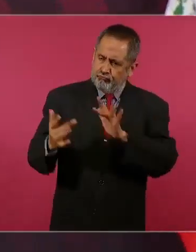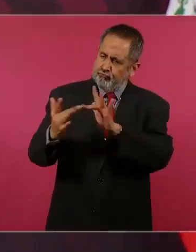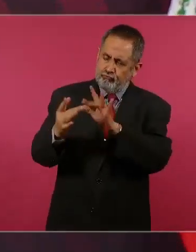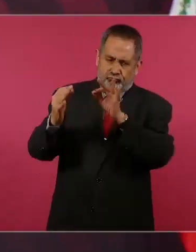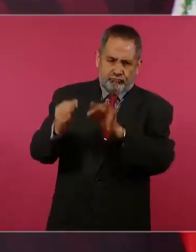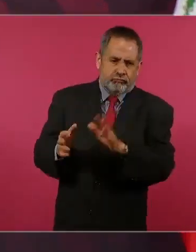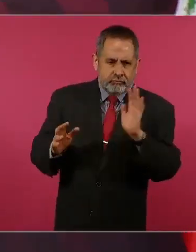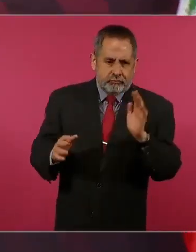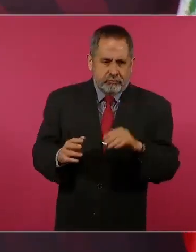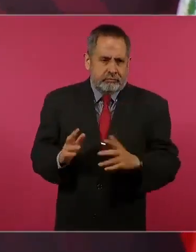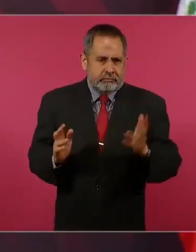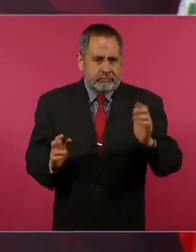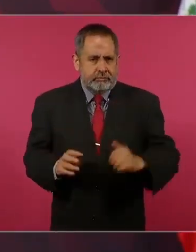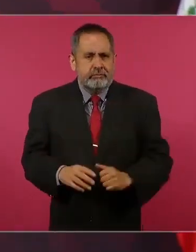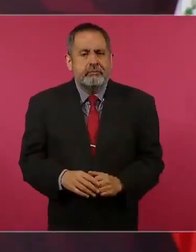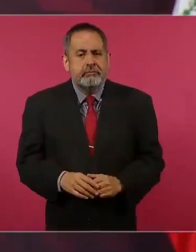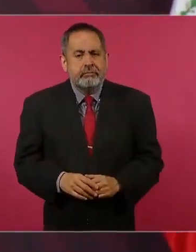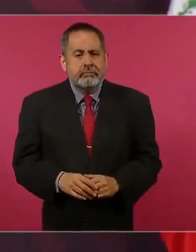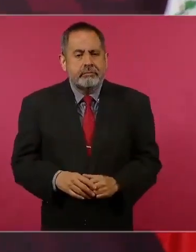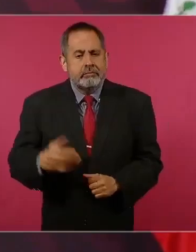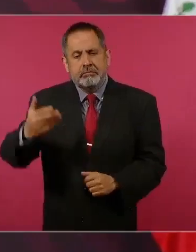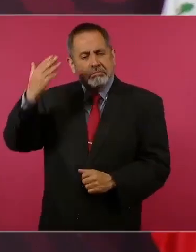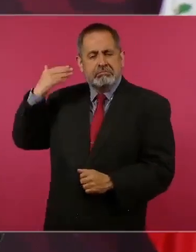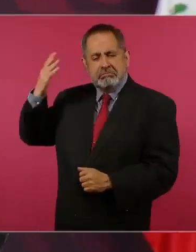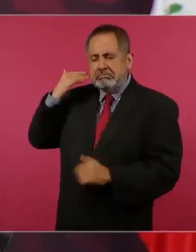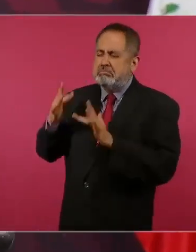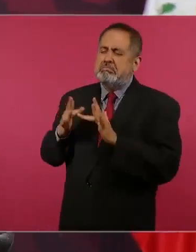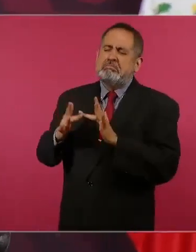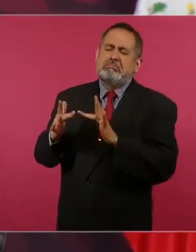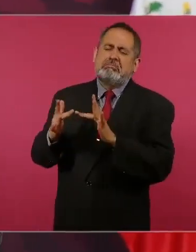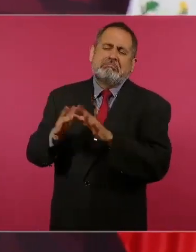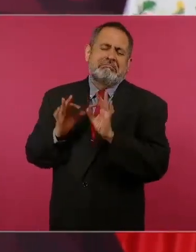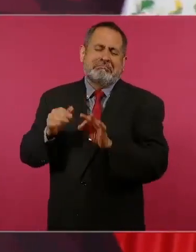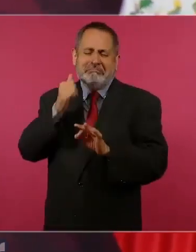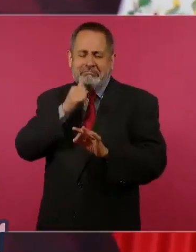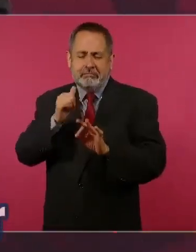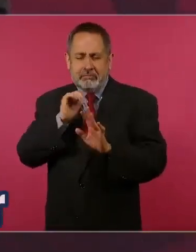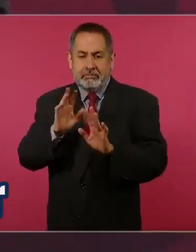siempre hemos tenido comunicación.